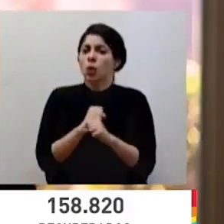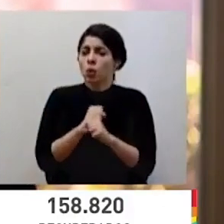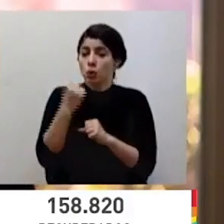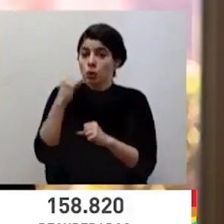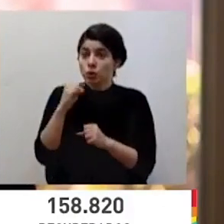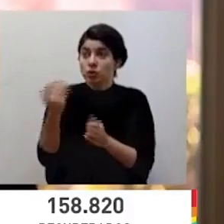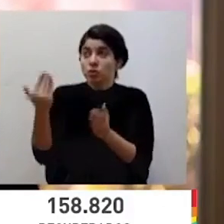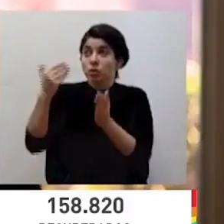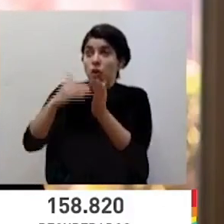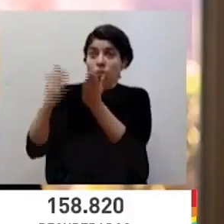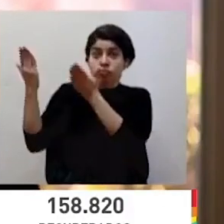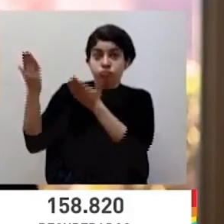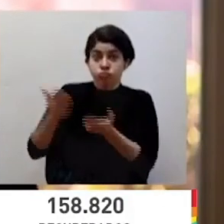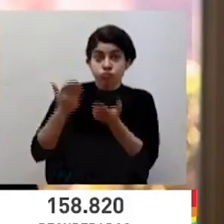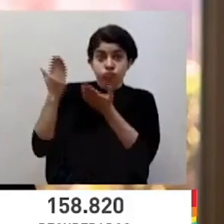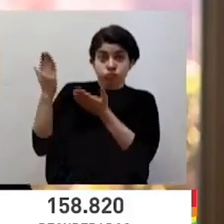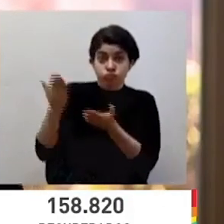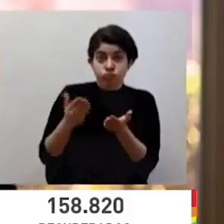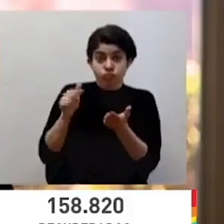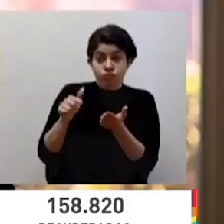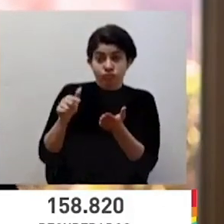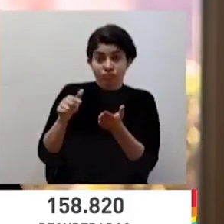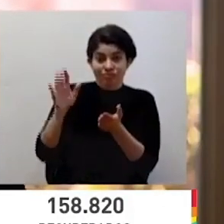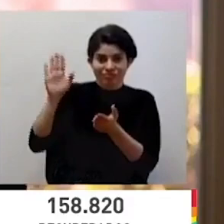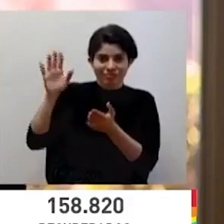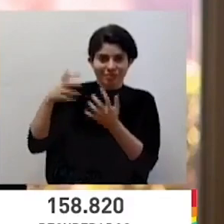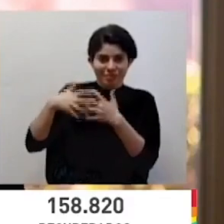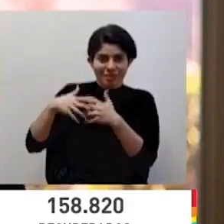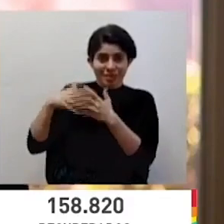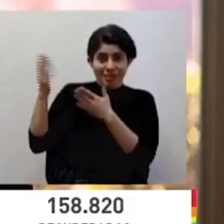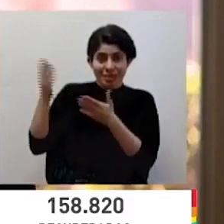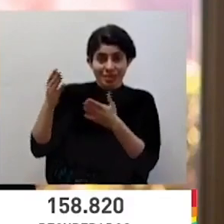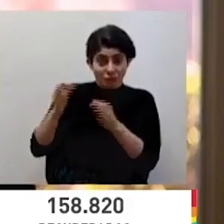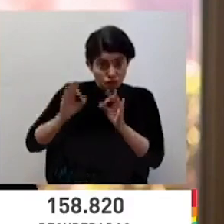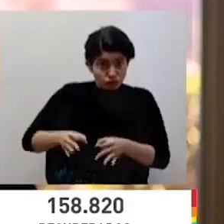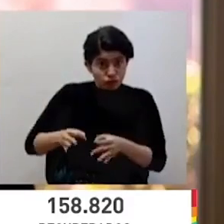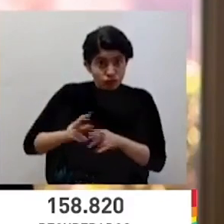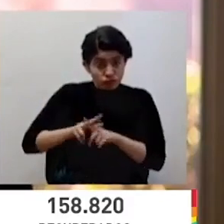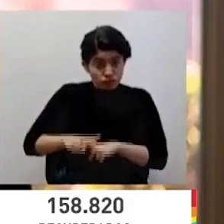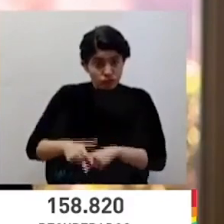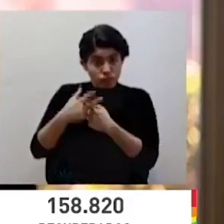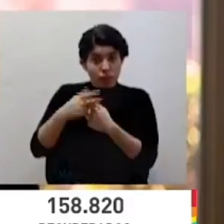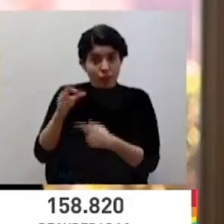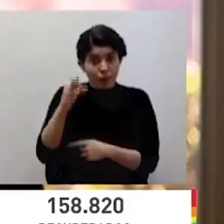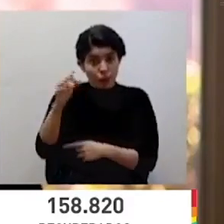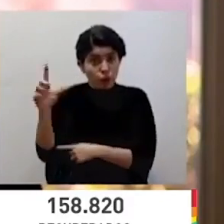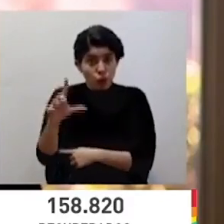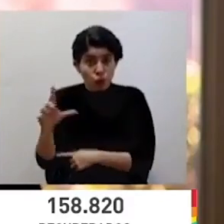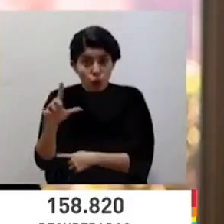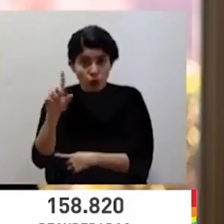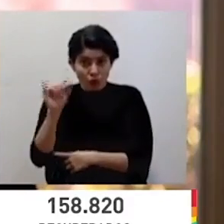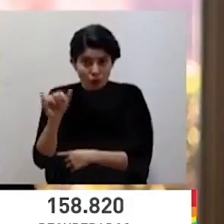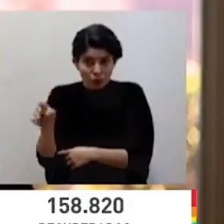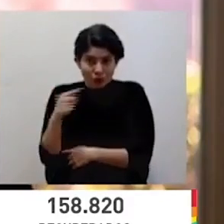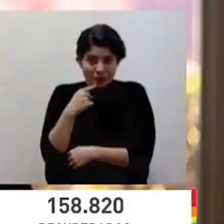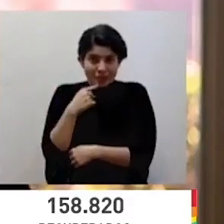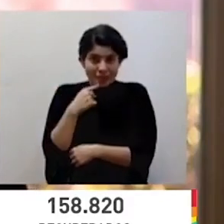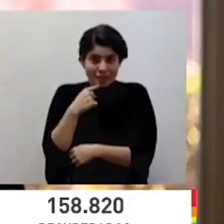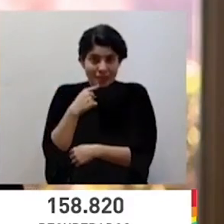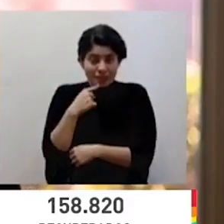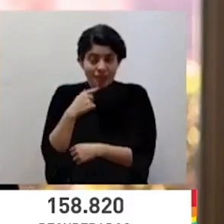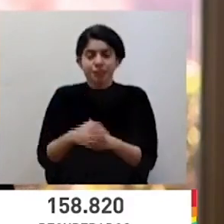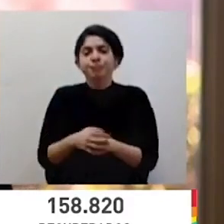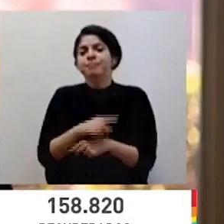reanudación del envío, de los envíos de esta firma, se reanuden a partir del próximo lunes, como usted lo acaba de mencionar?